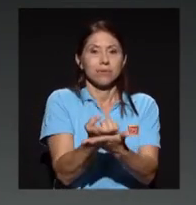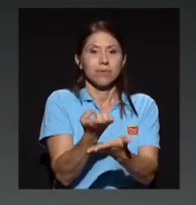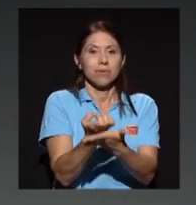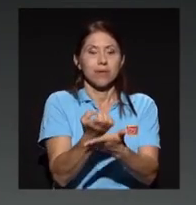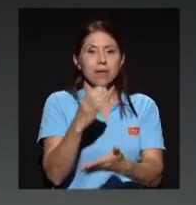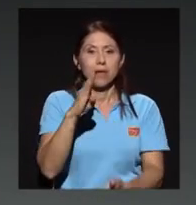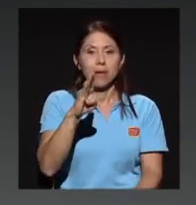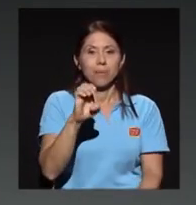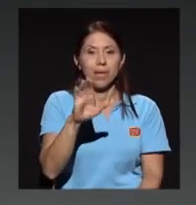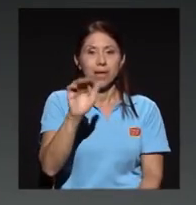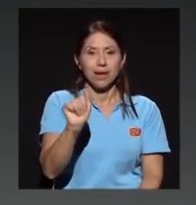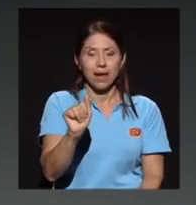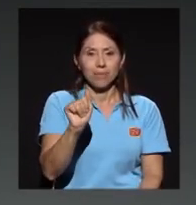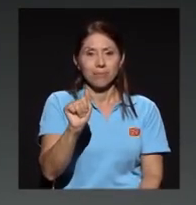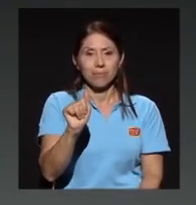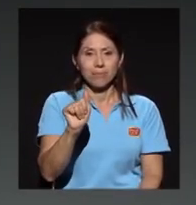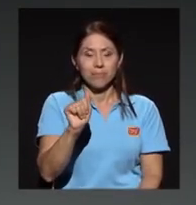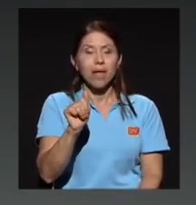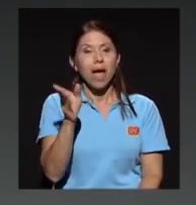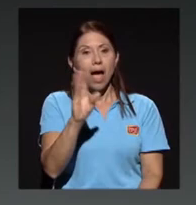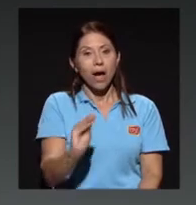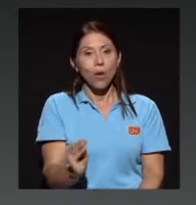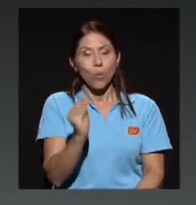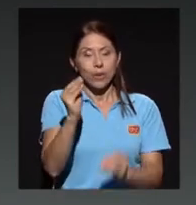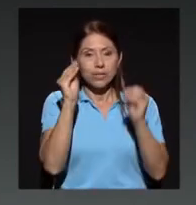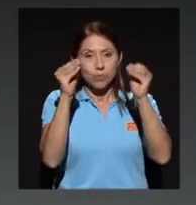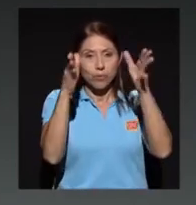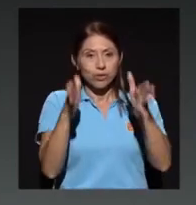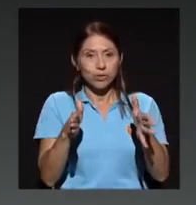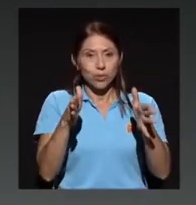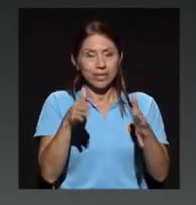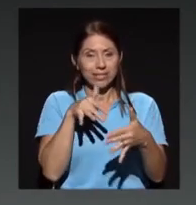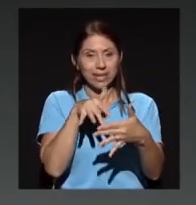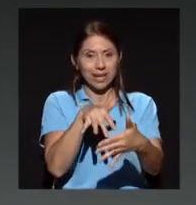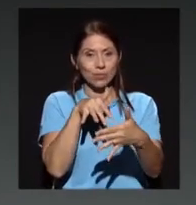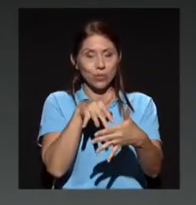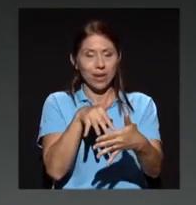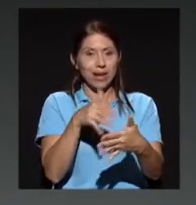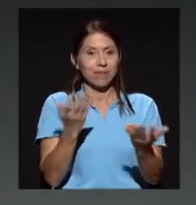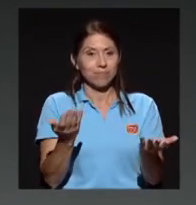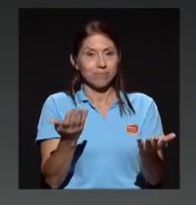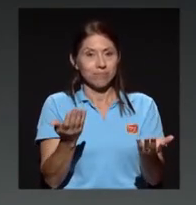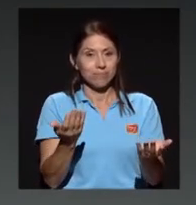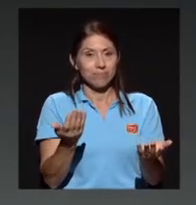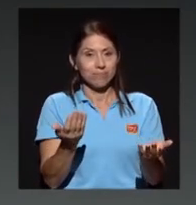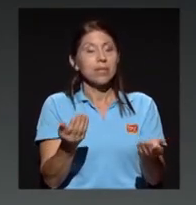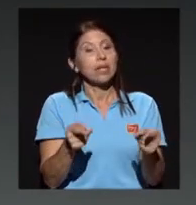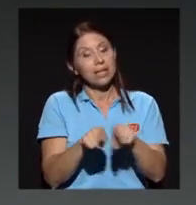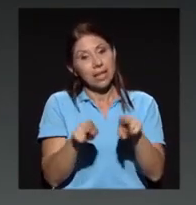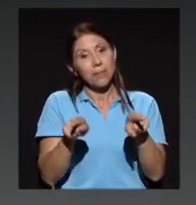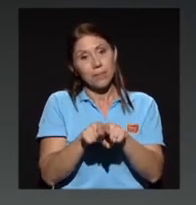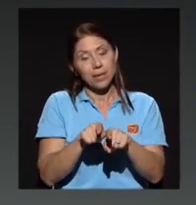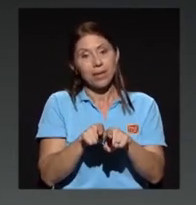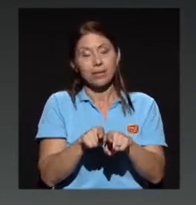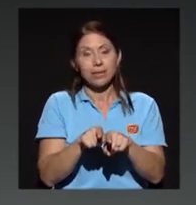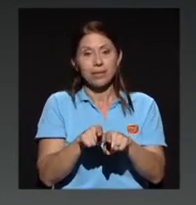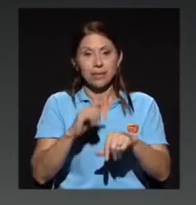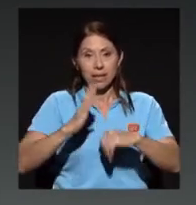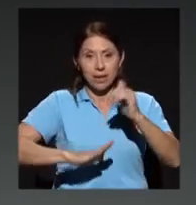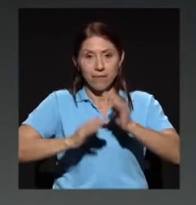profesores de la escuela. Y repito, también de la facultad tuvimos